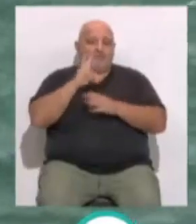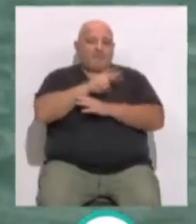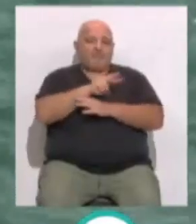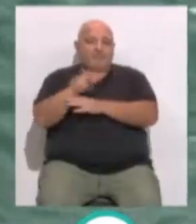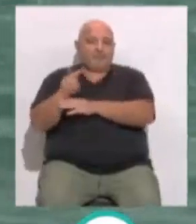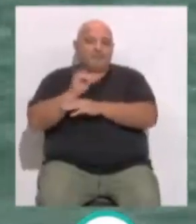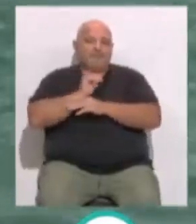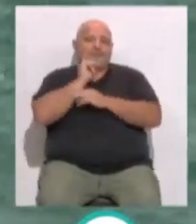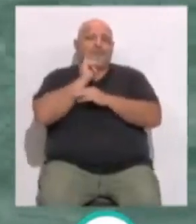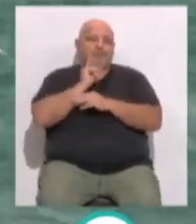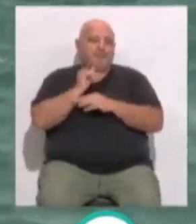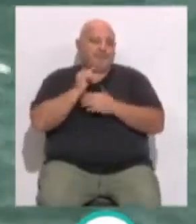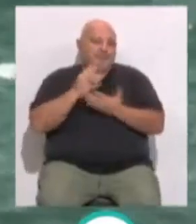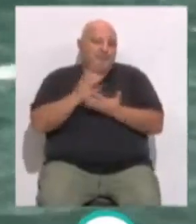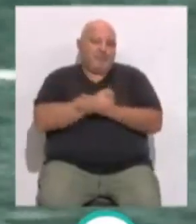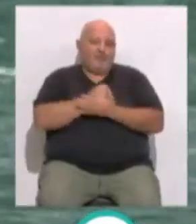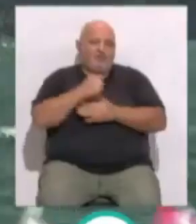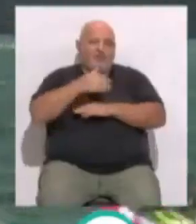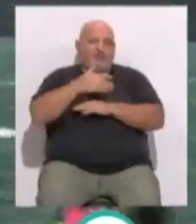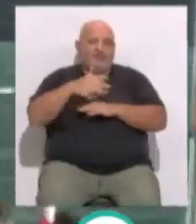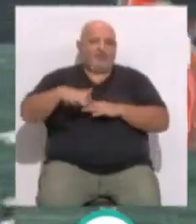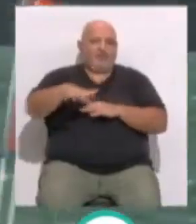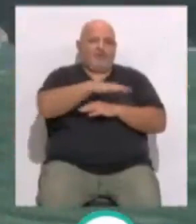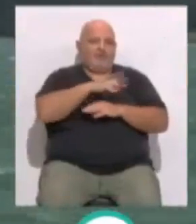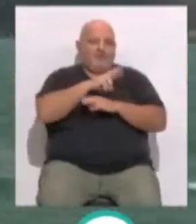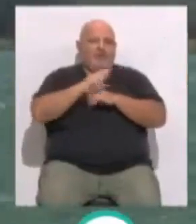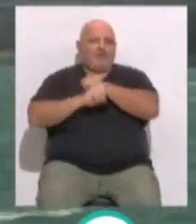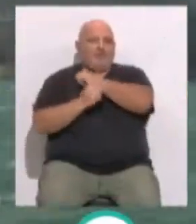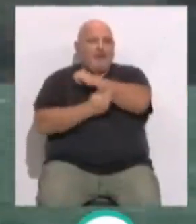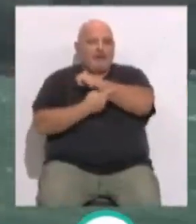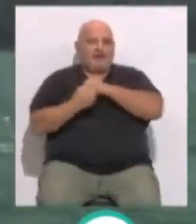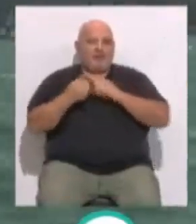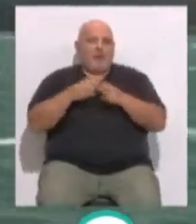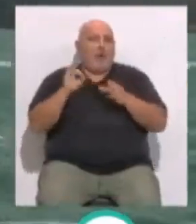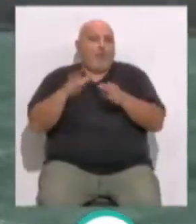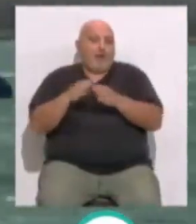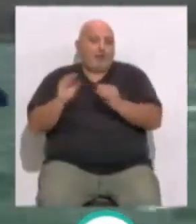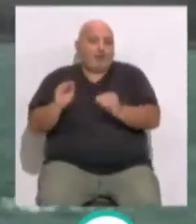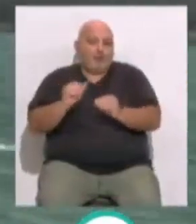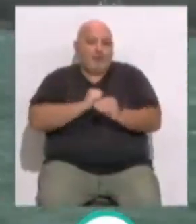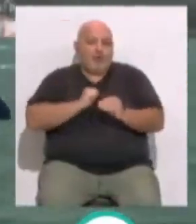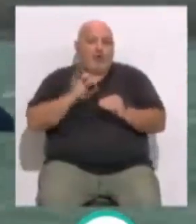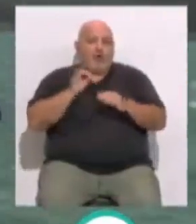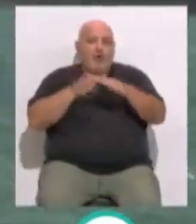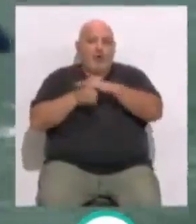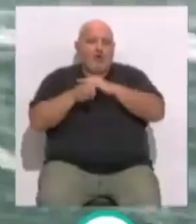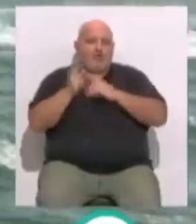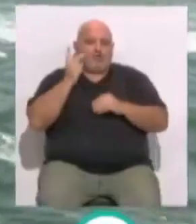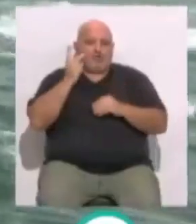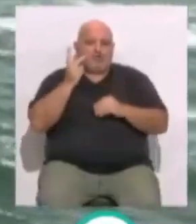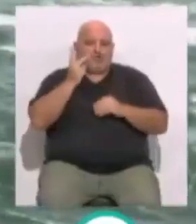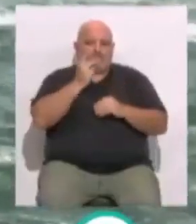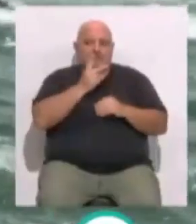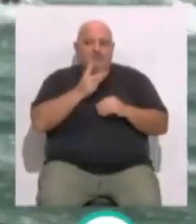Obviamente en torno a todo el campo de regatas hay la posibilidad de con un barco... ...o con unas entradas visitar